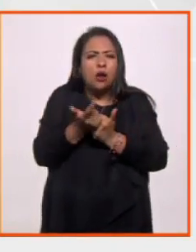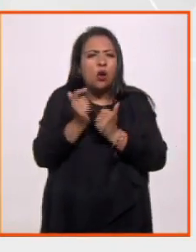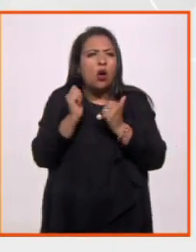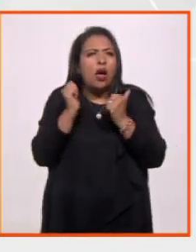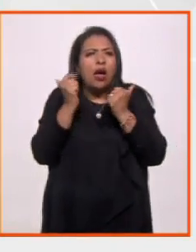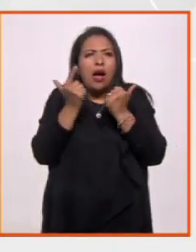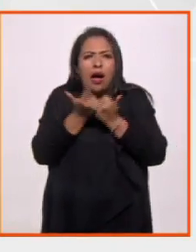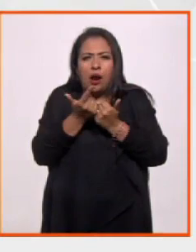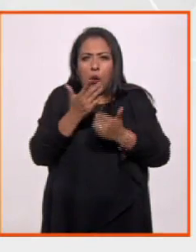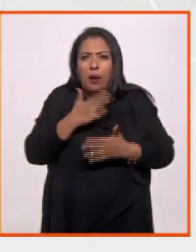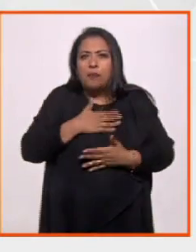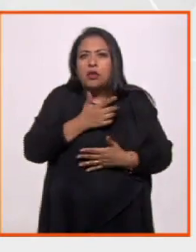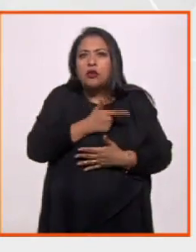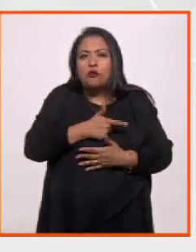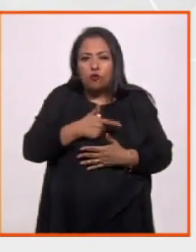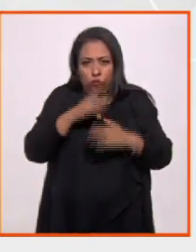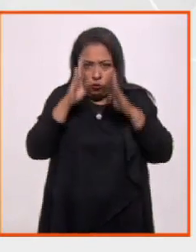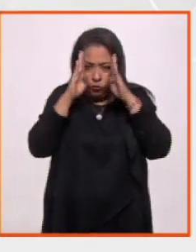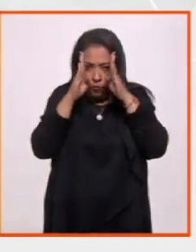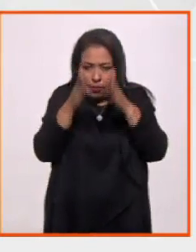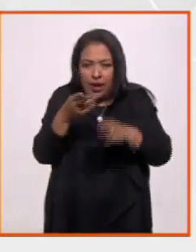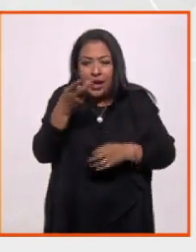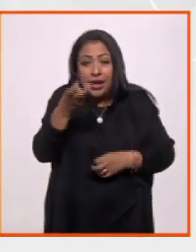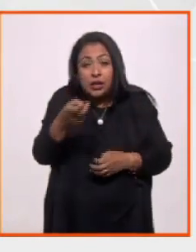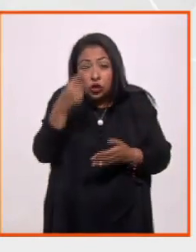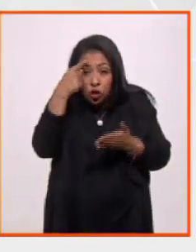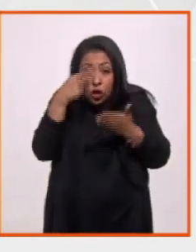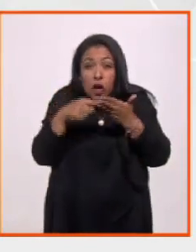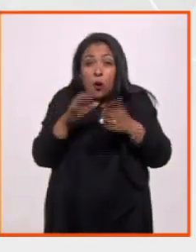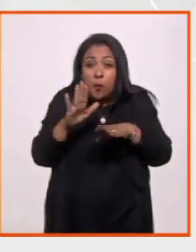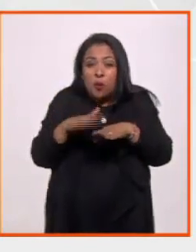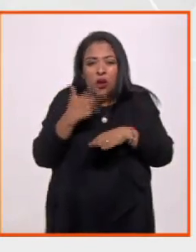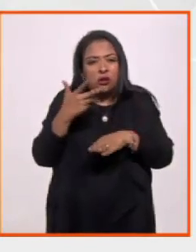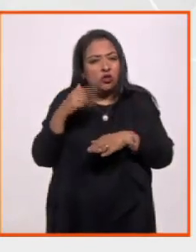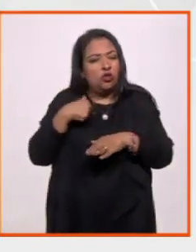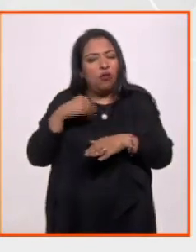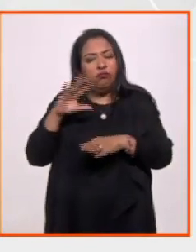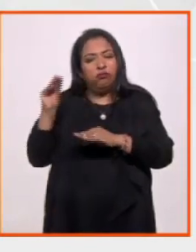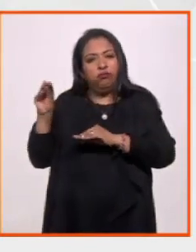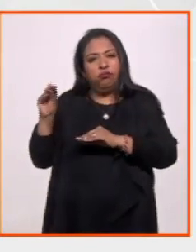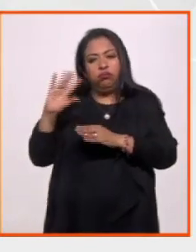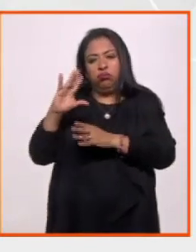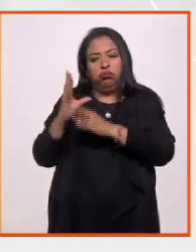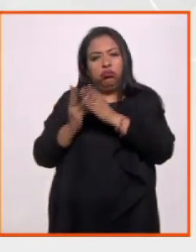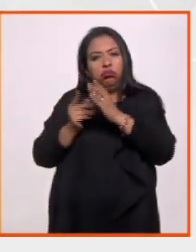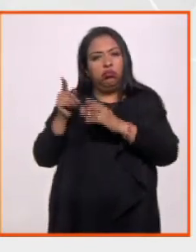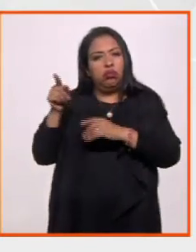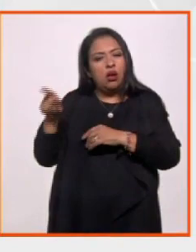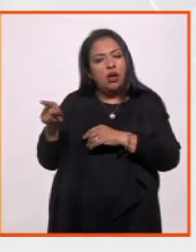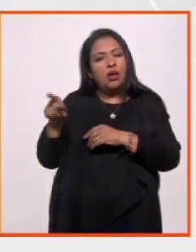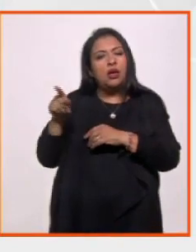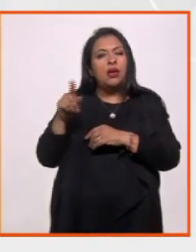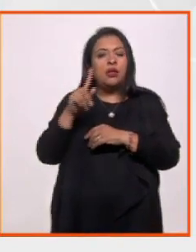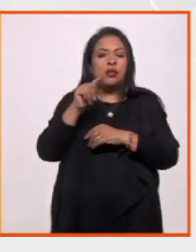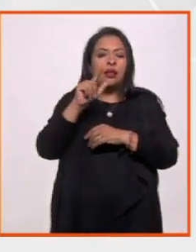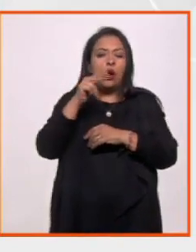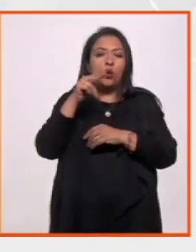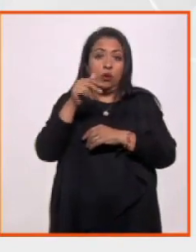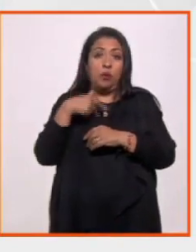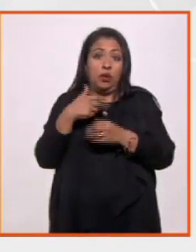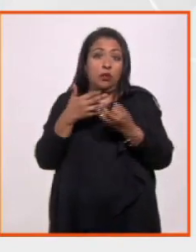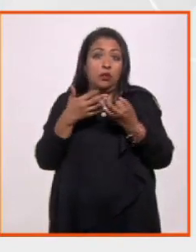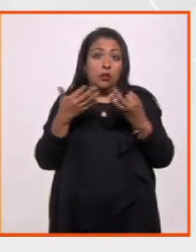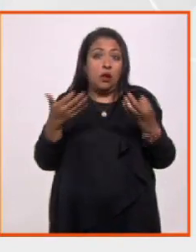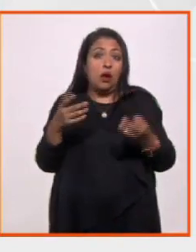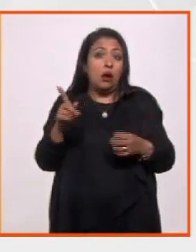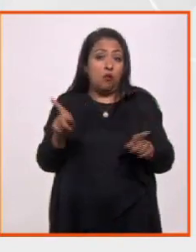algo que me gustara. Creo que eso fue el motivo de salir de Tlahuitoltepec, tierra de músicos,